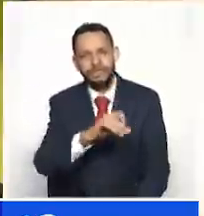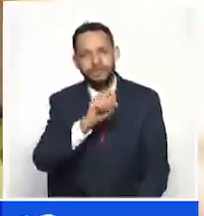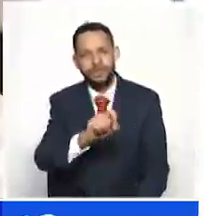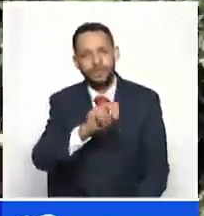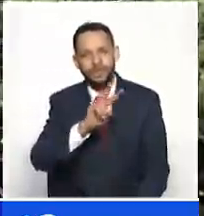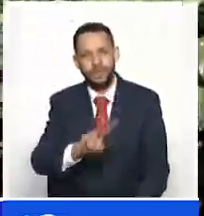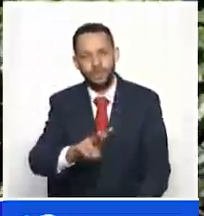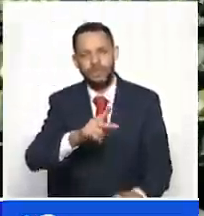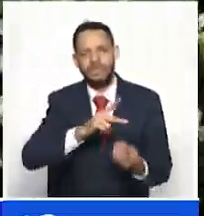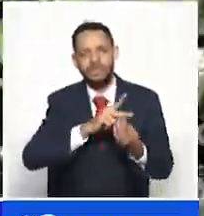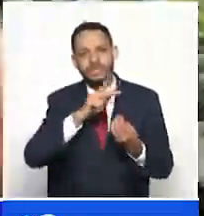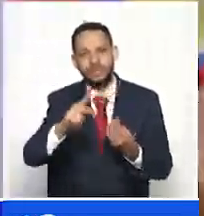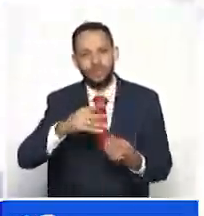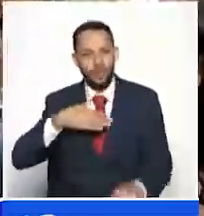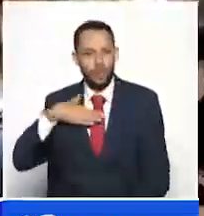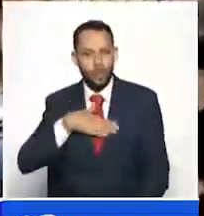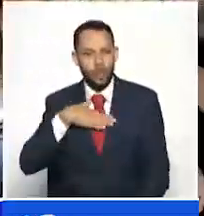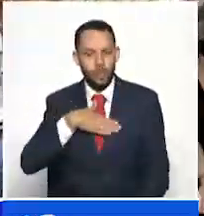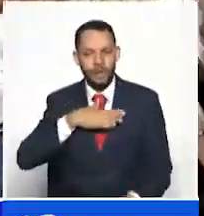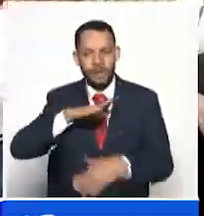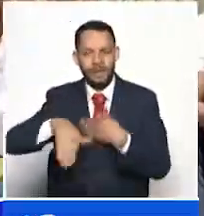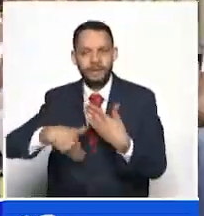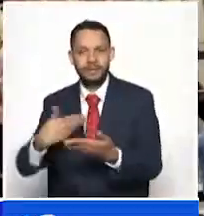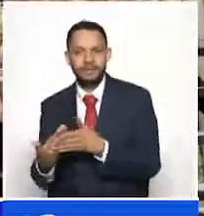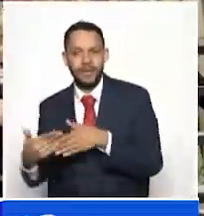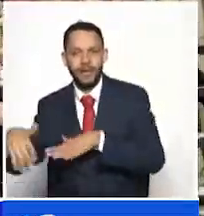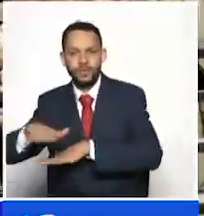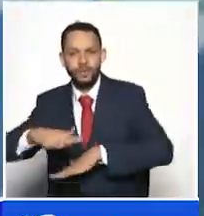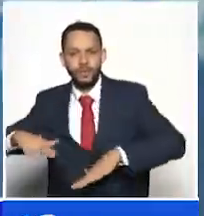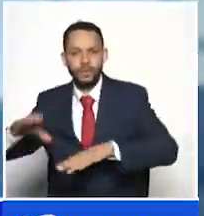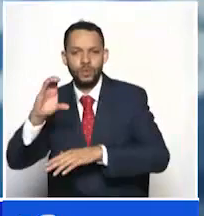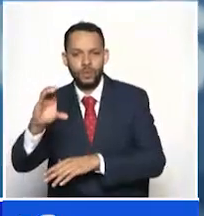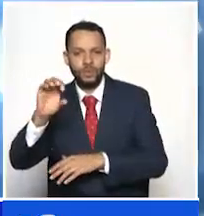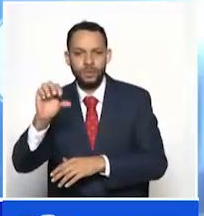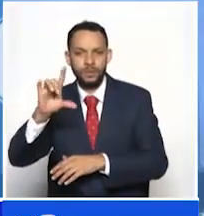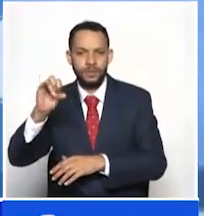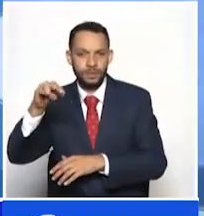Plaza de Bolívar y con llegada al sector Colina del Sol en la vereda Bajo Chuscal